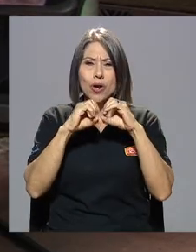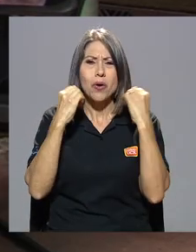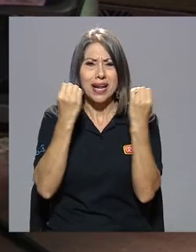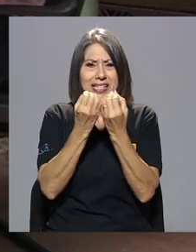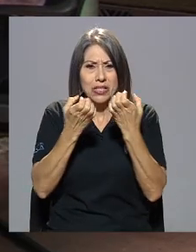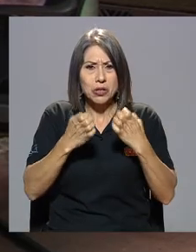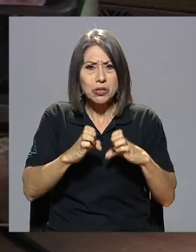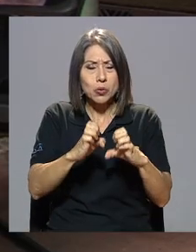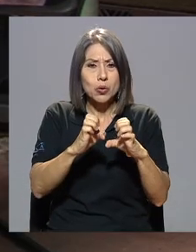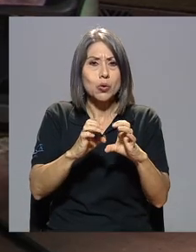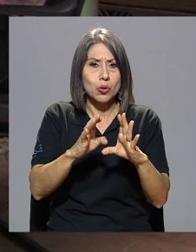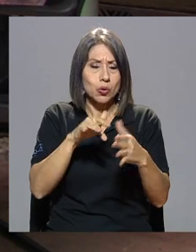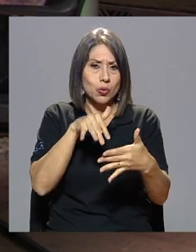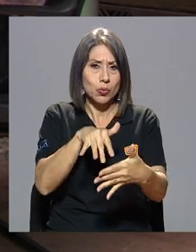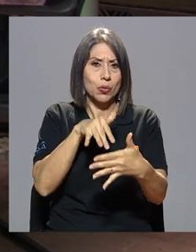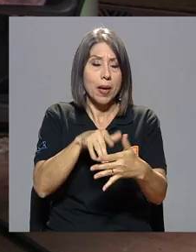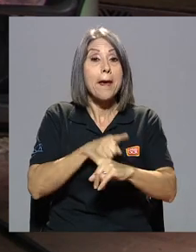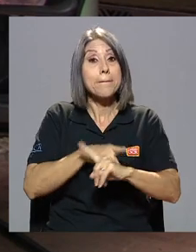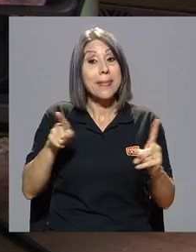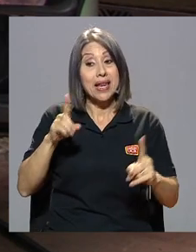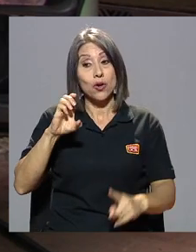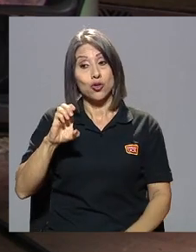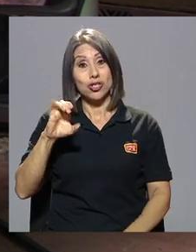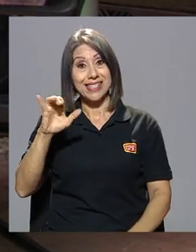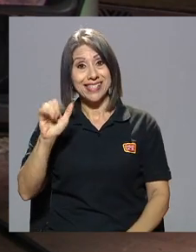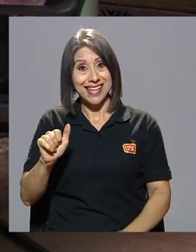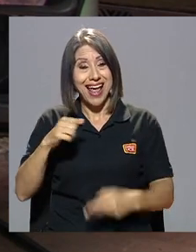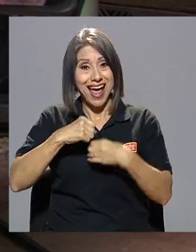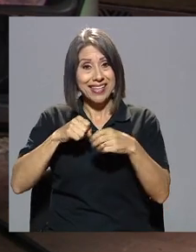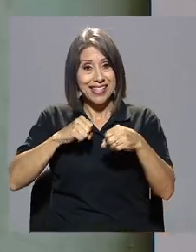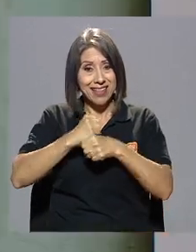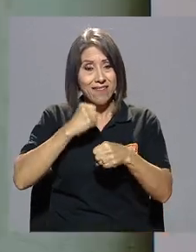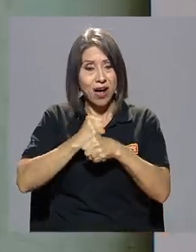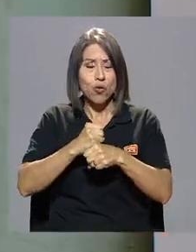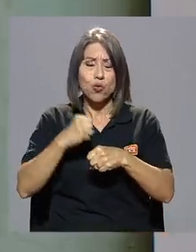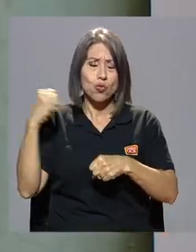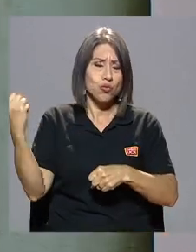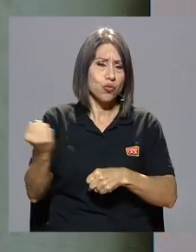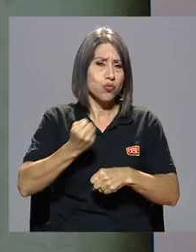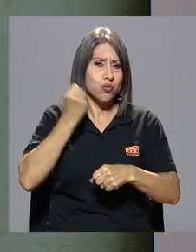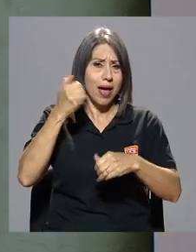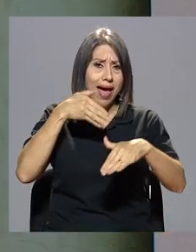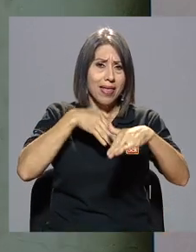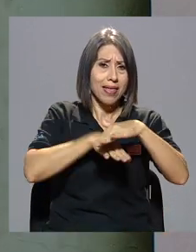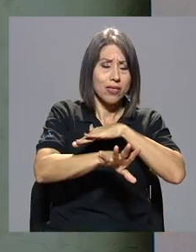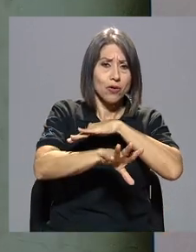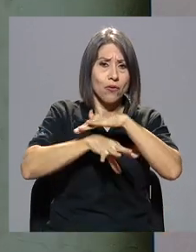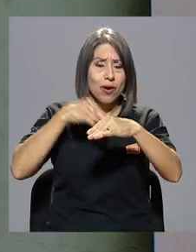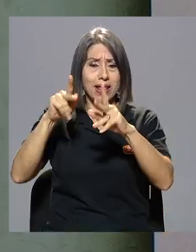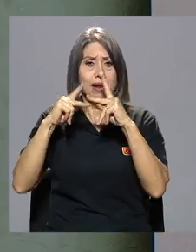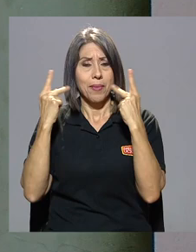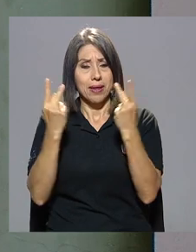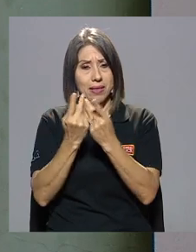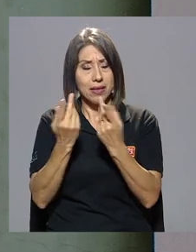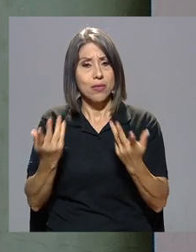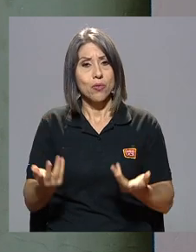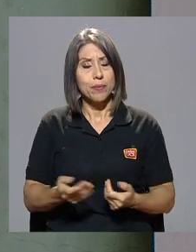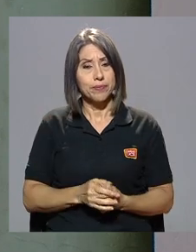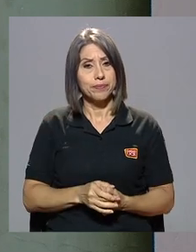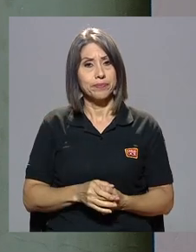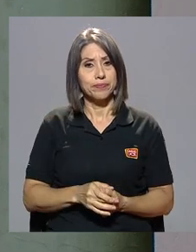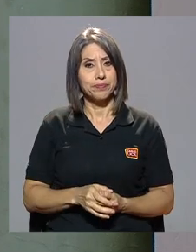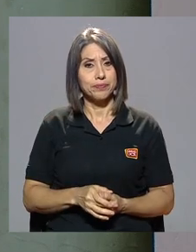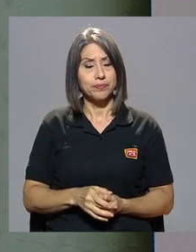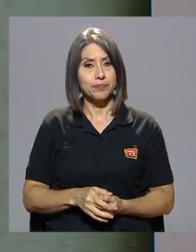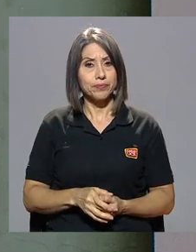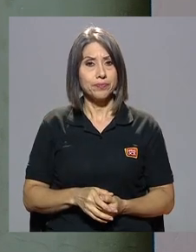estudios estratégicos pero bueno desde que la CIA nace el trabajo fue muy intenso adentro y afuera del partido y